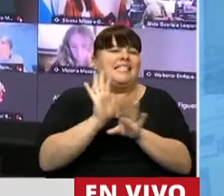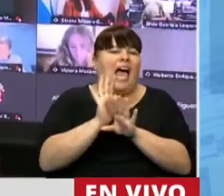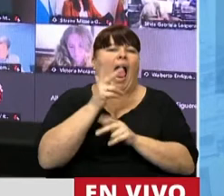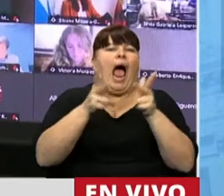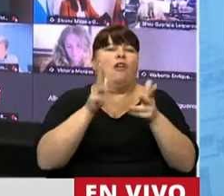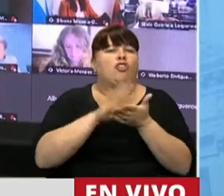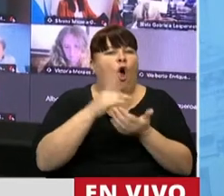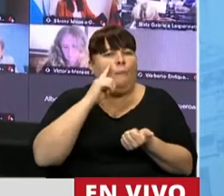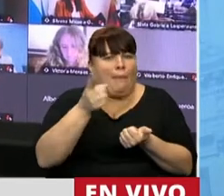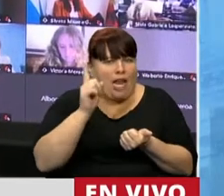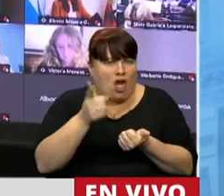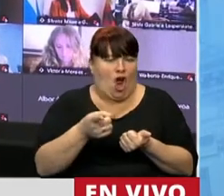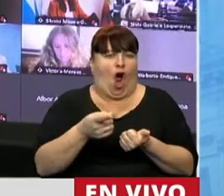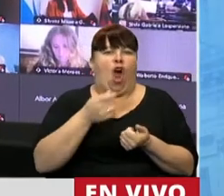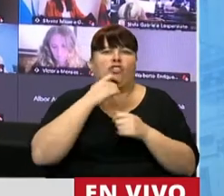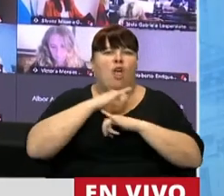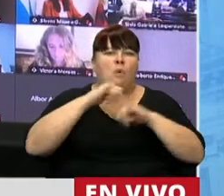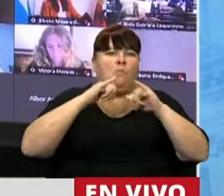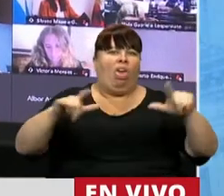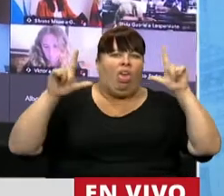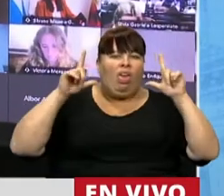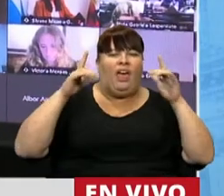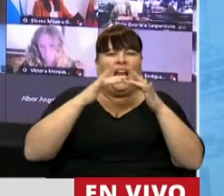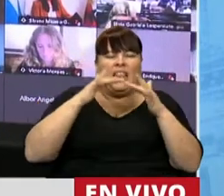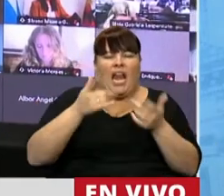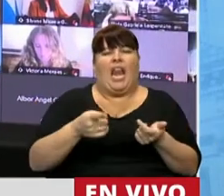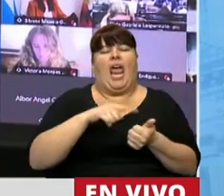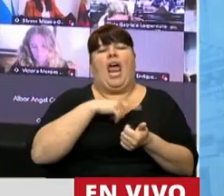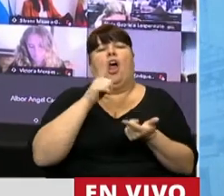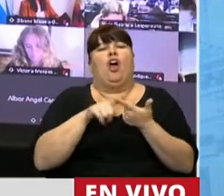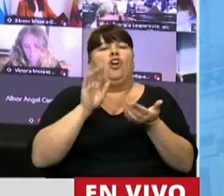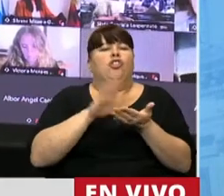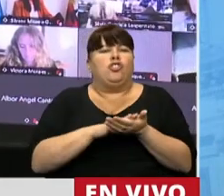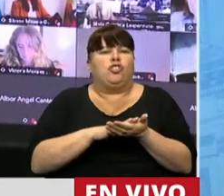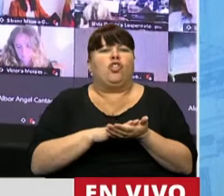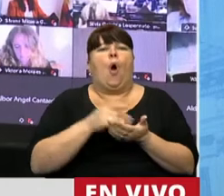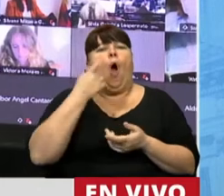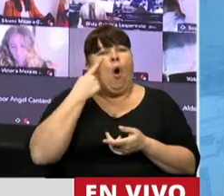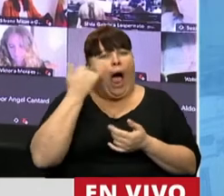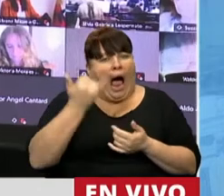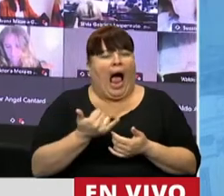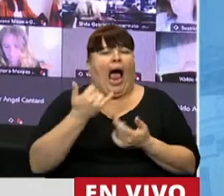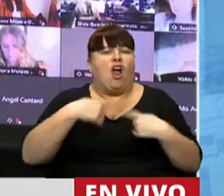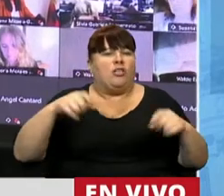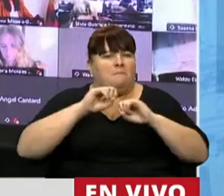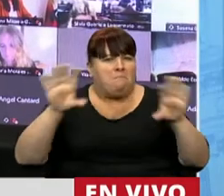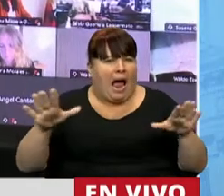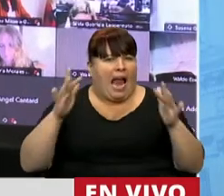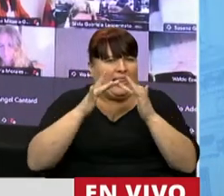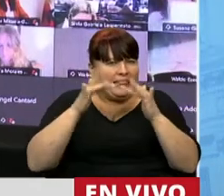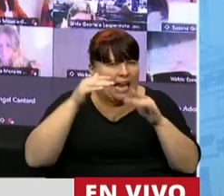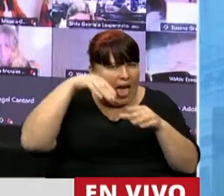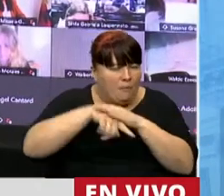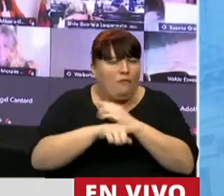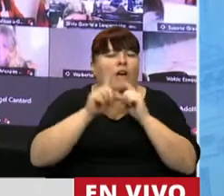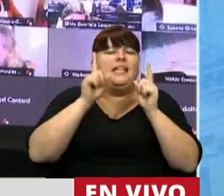referir a la peligrosidad de la sobreexposición de las redes, información acerca de la existencia de los delitos cibernéticos y